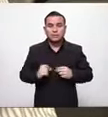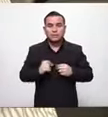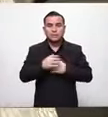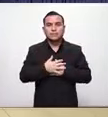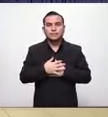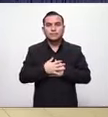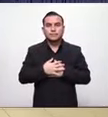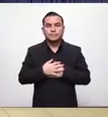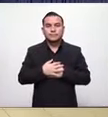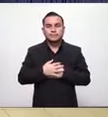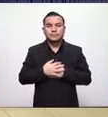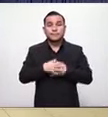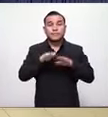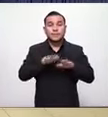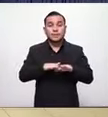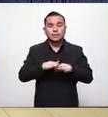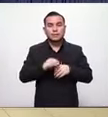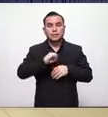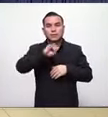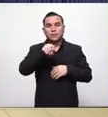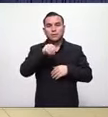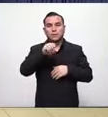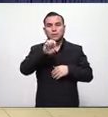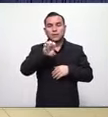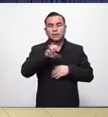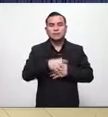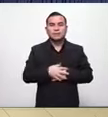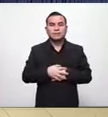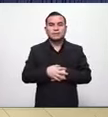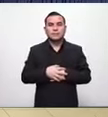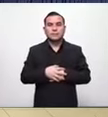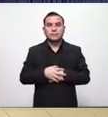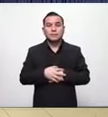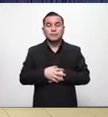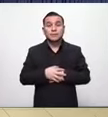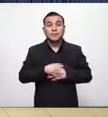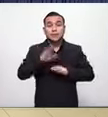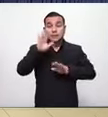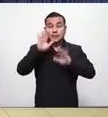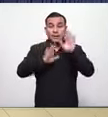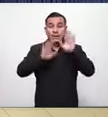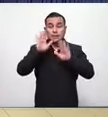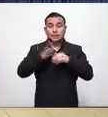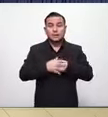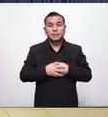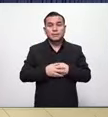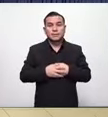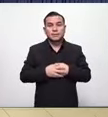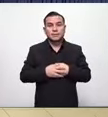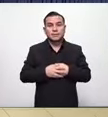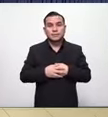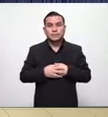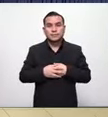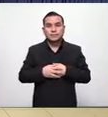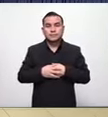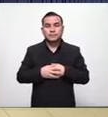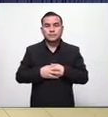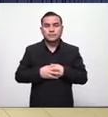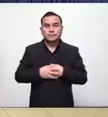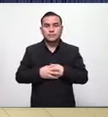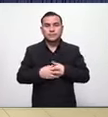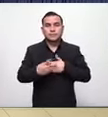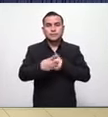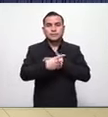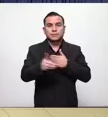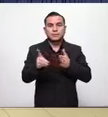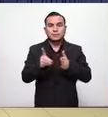gracias quiero darle la palabra a